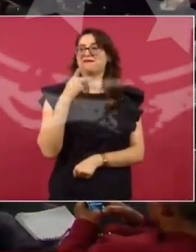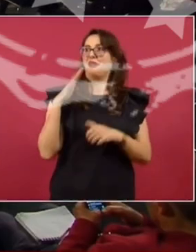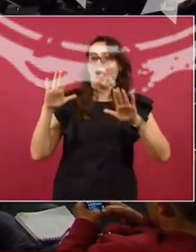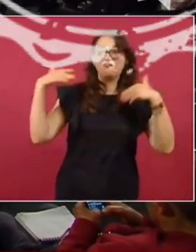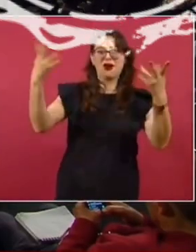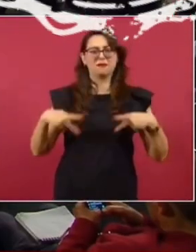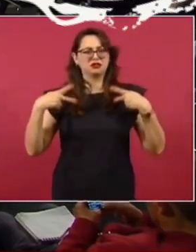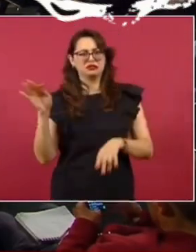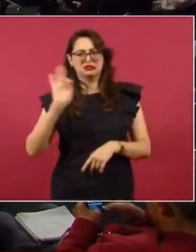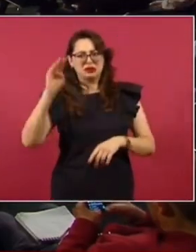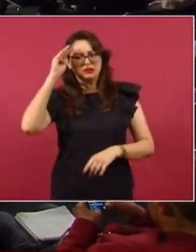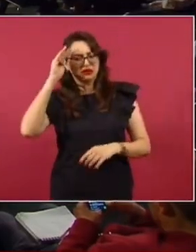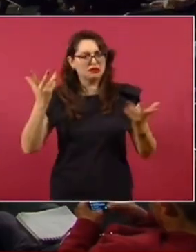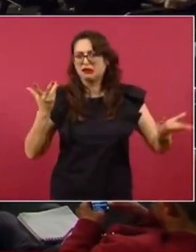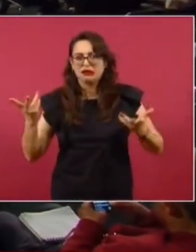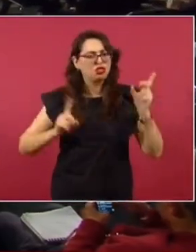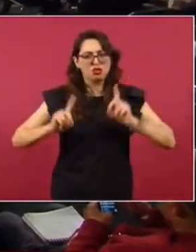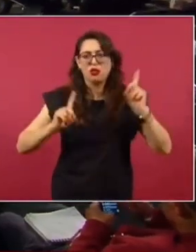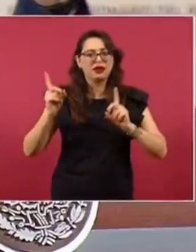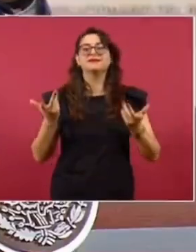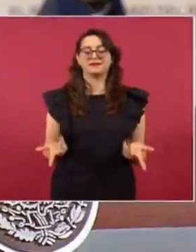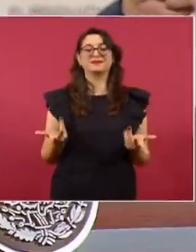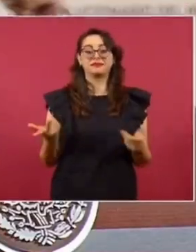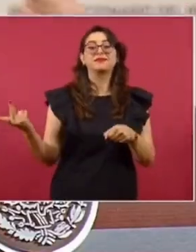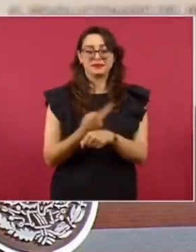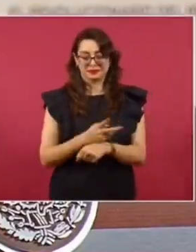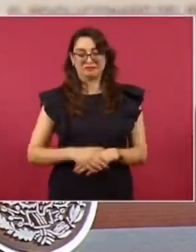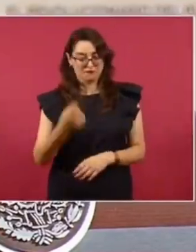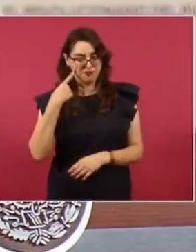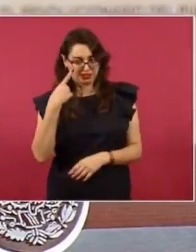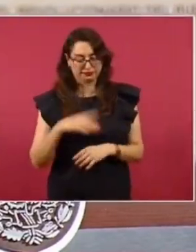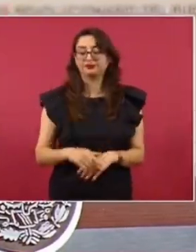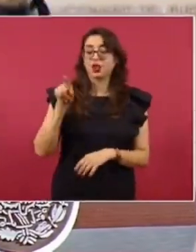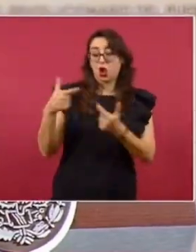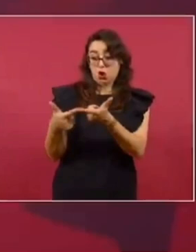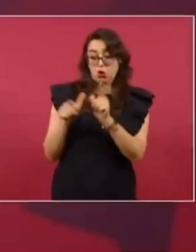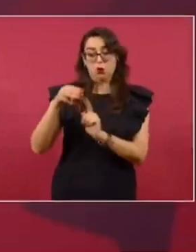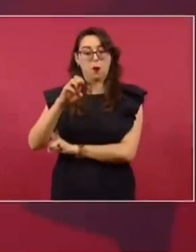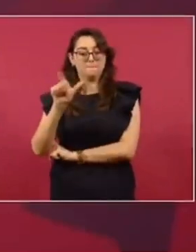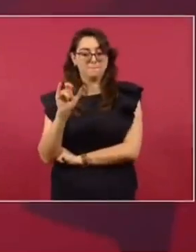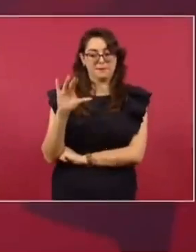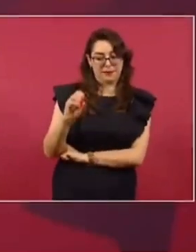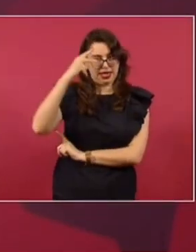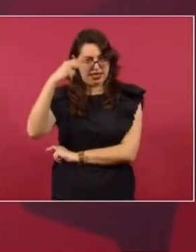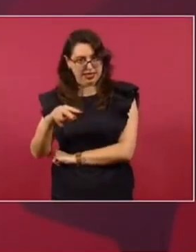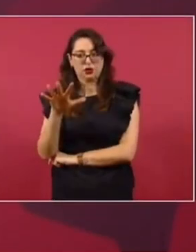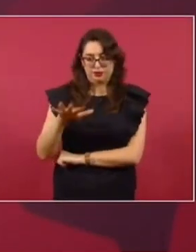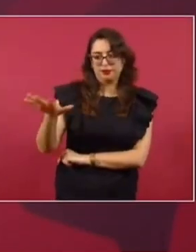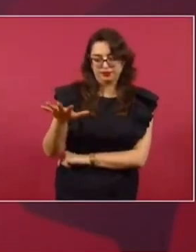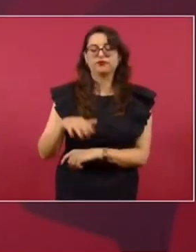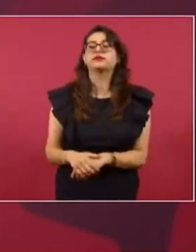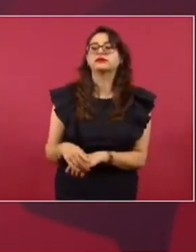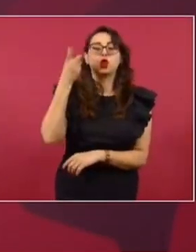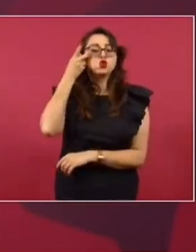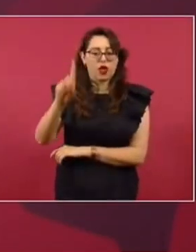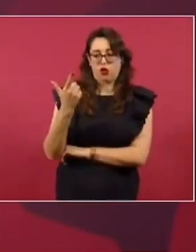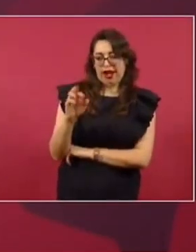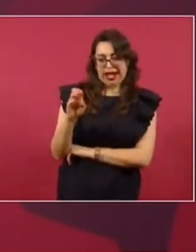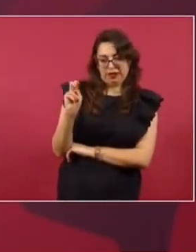En la tarde, como tenemos la diferencia con el Grupo México, porque estamos rescatando una parte de su concesión